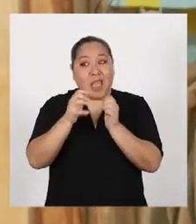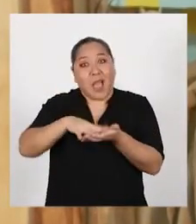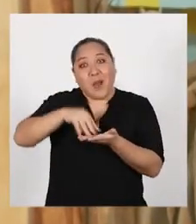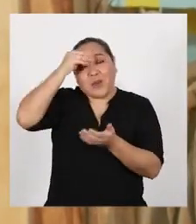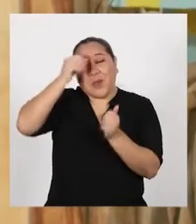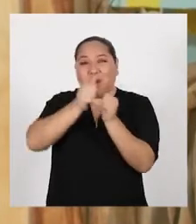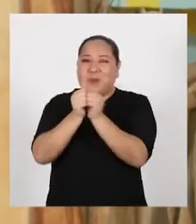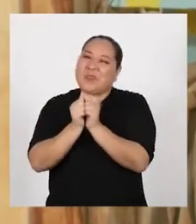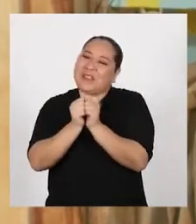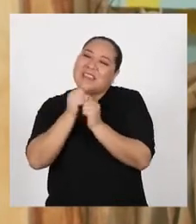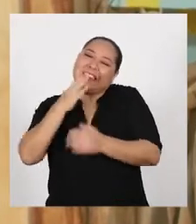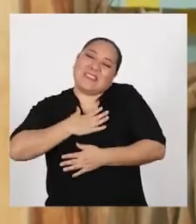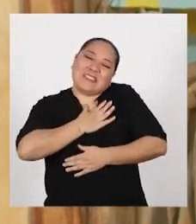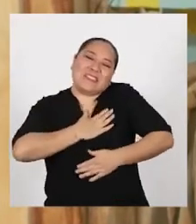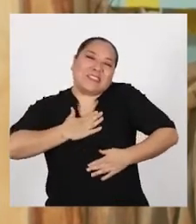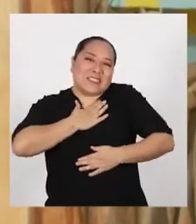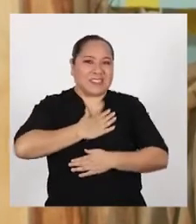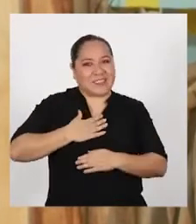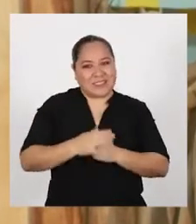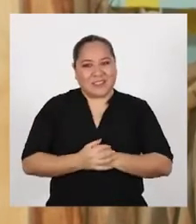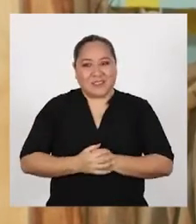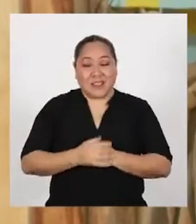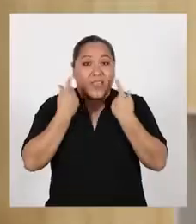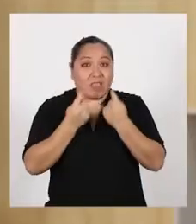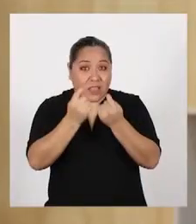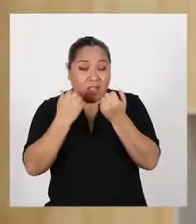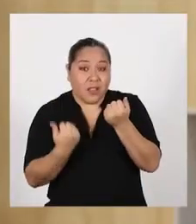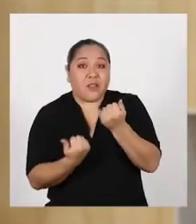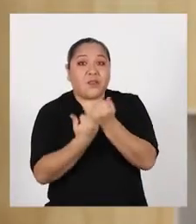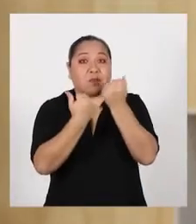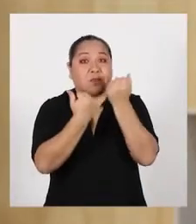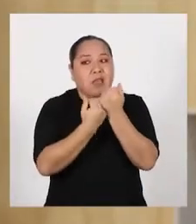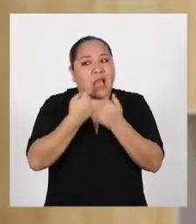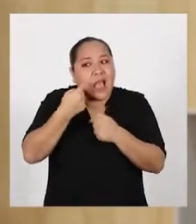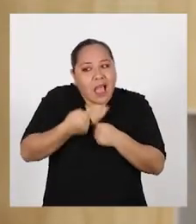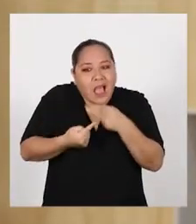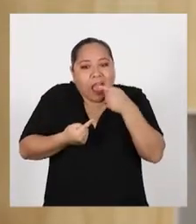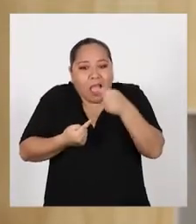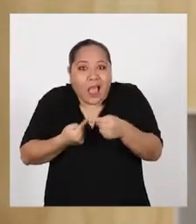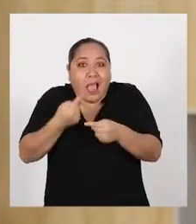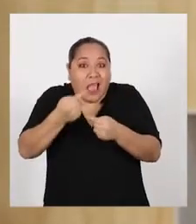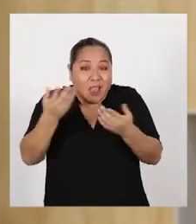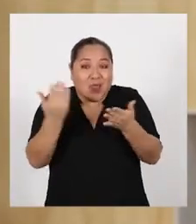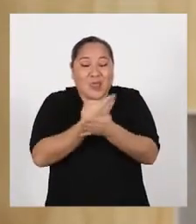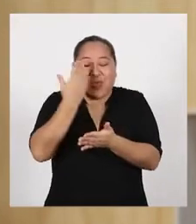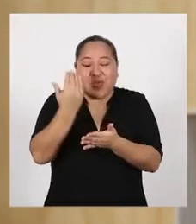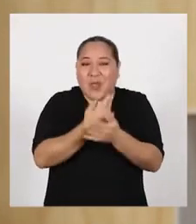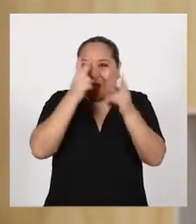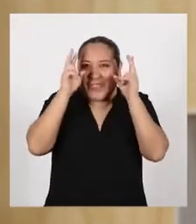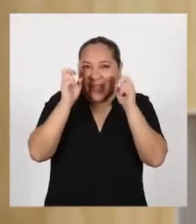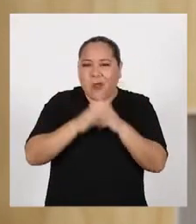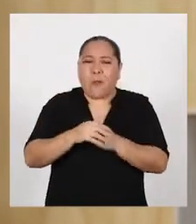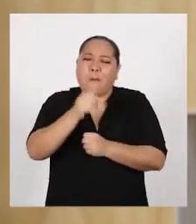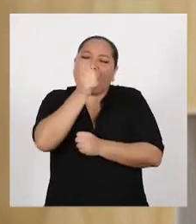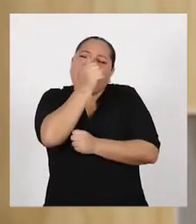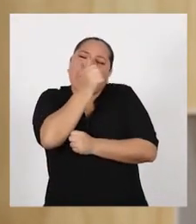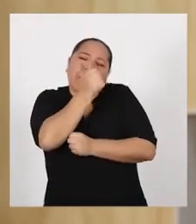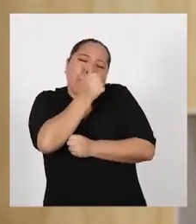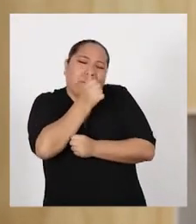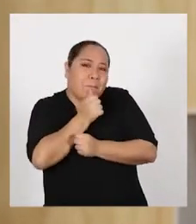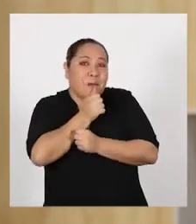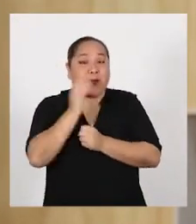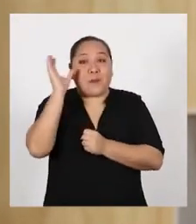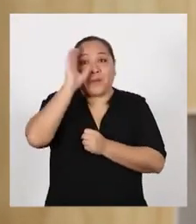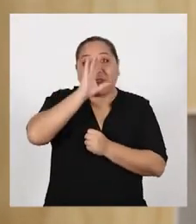Porque aprender juntos siempre es más divertido Traten de apoyarlos en cada nueva aventura Con mucha